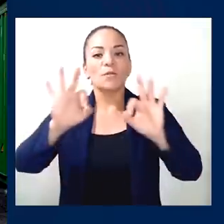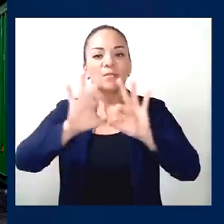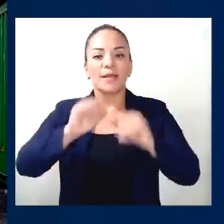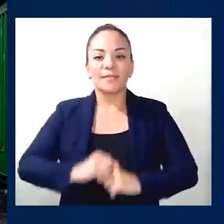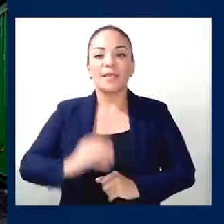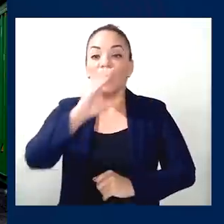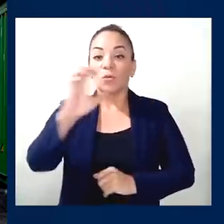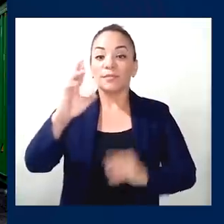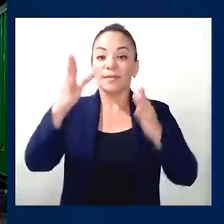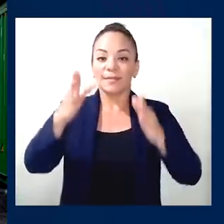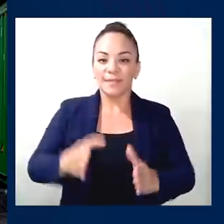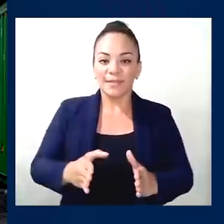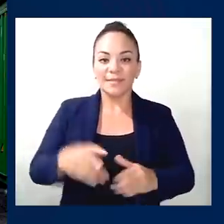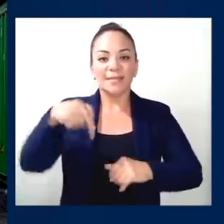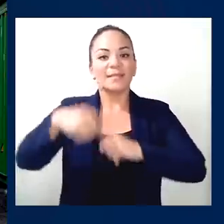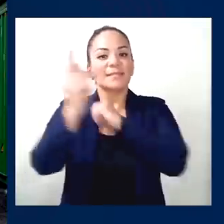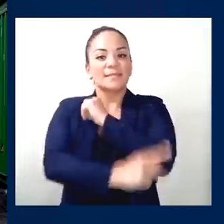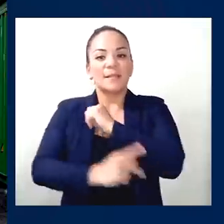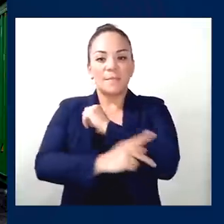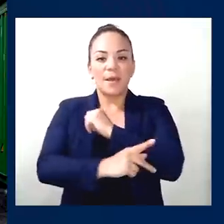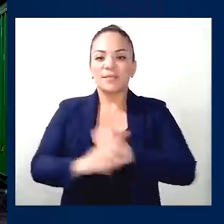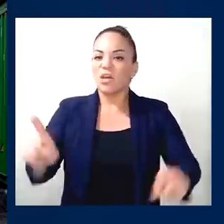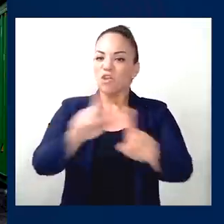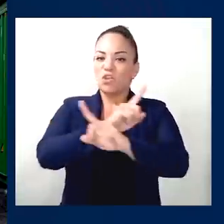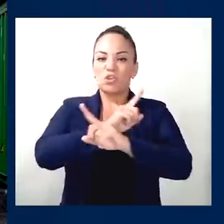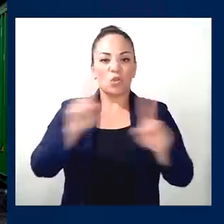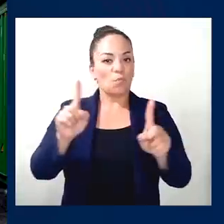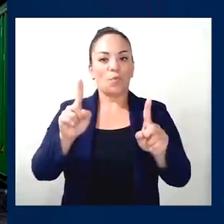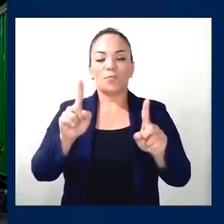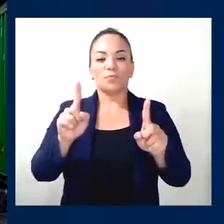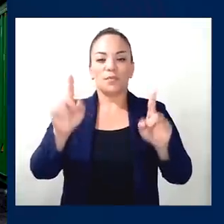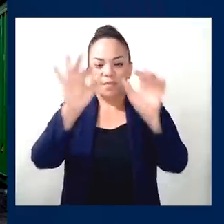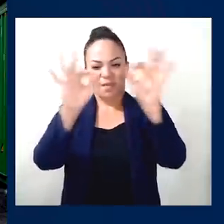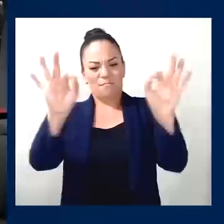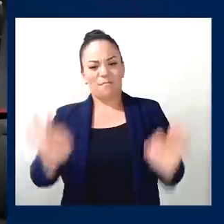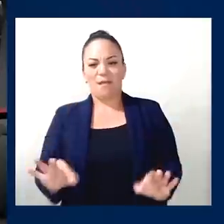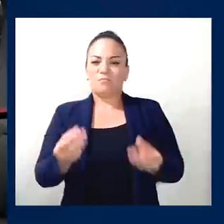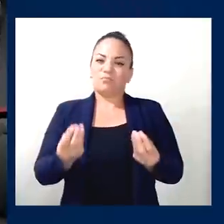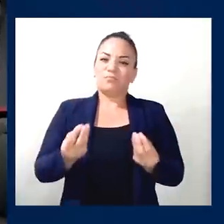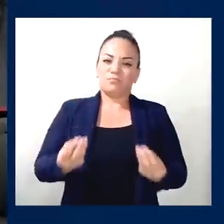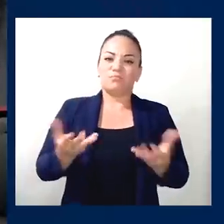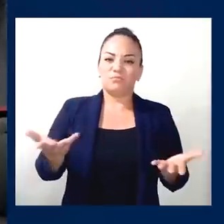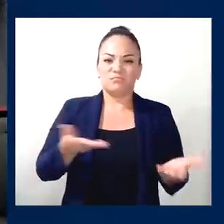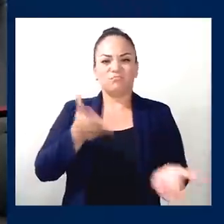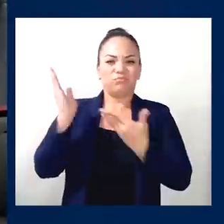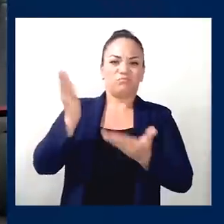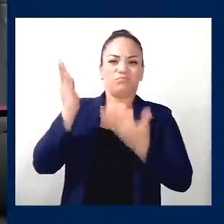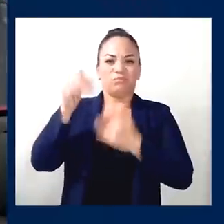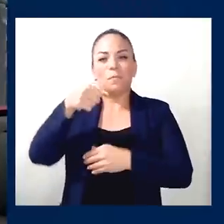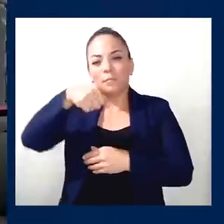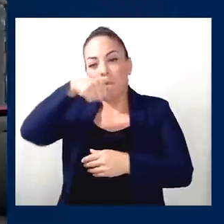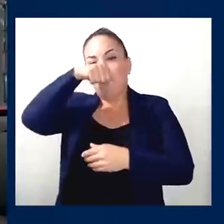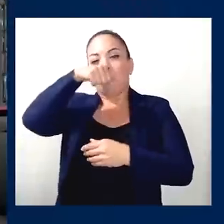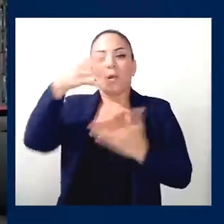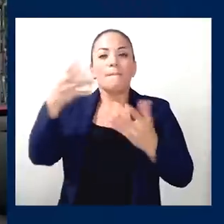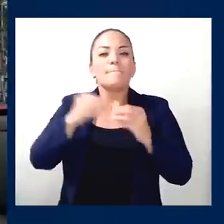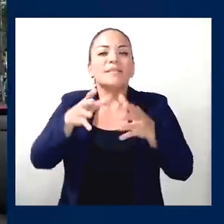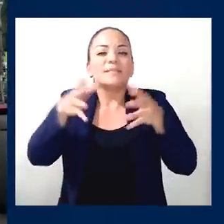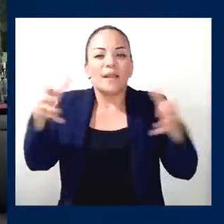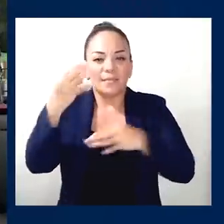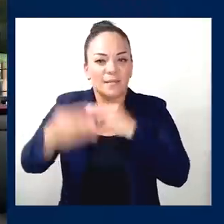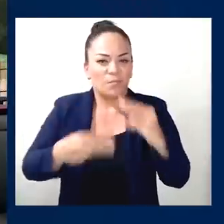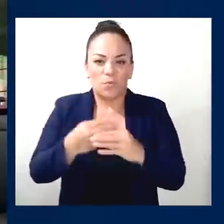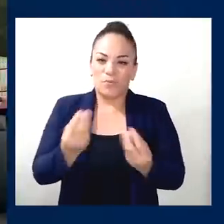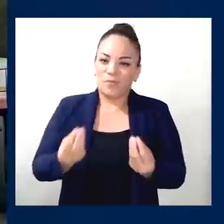ticos, este país, no merecemos la reputación de ser el exportador de cocaína más grande del